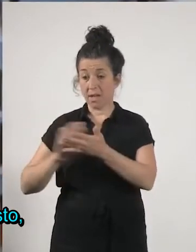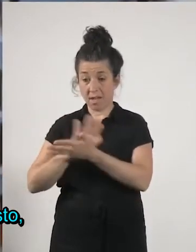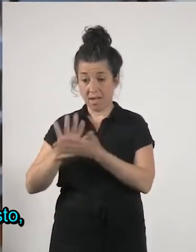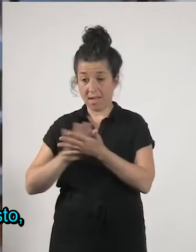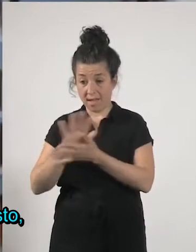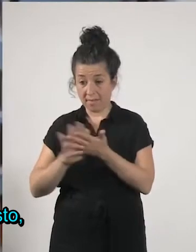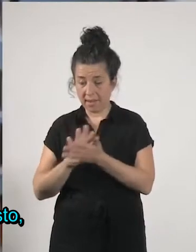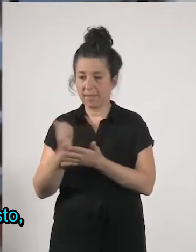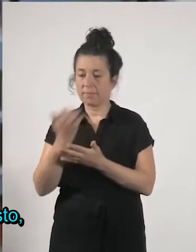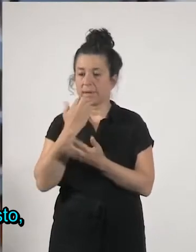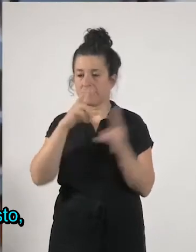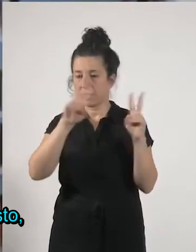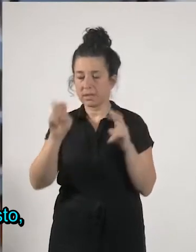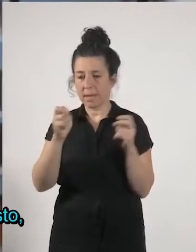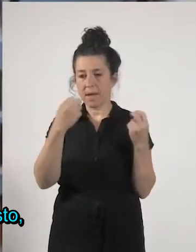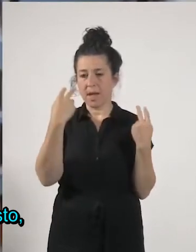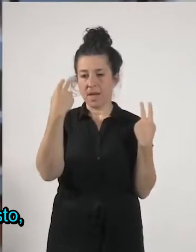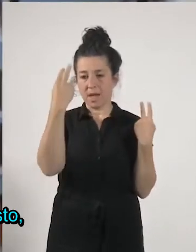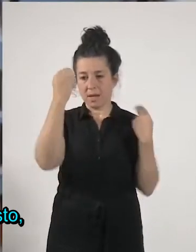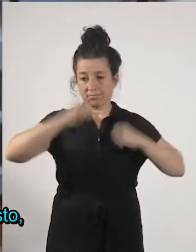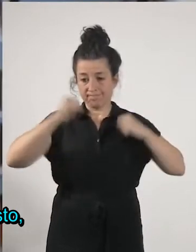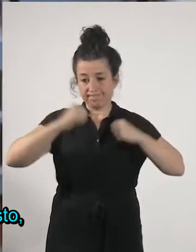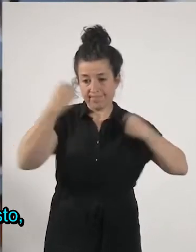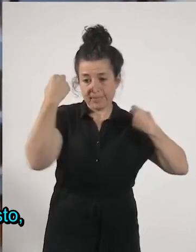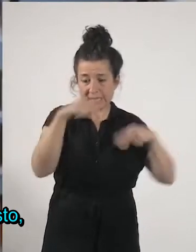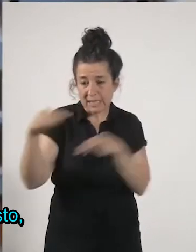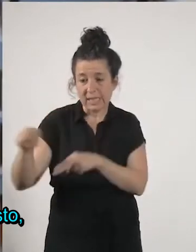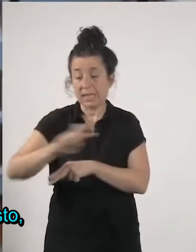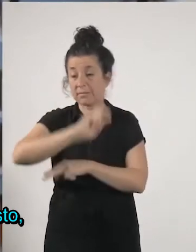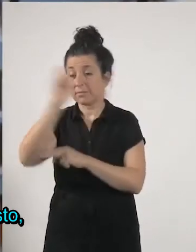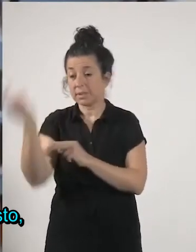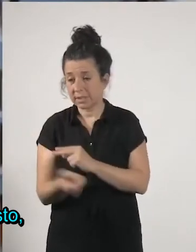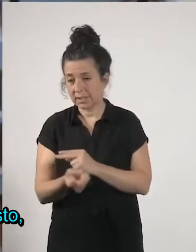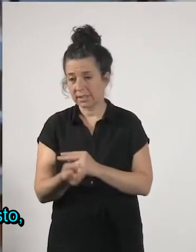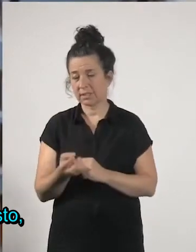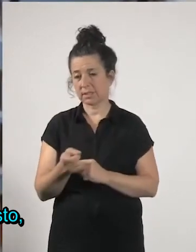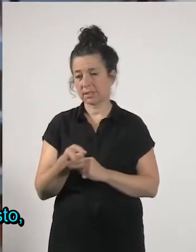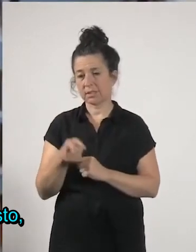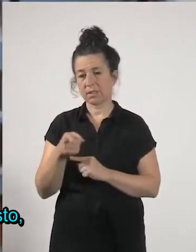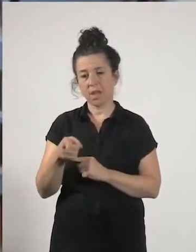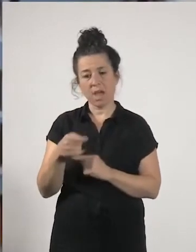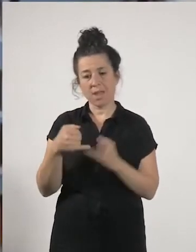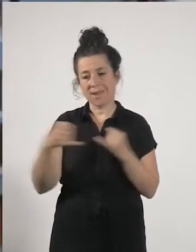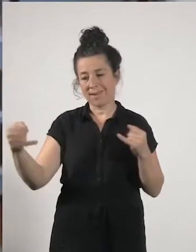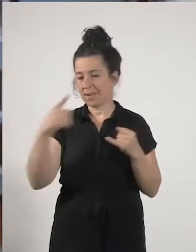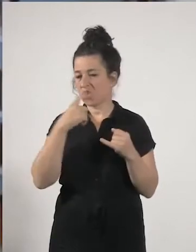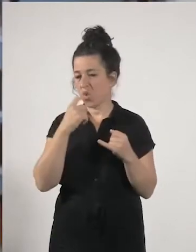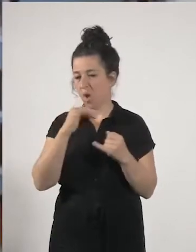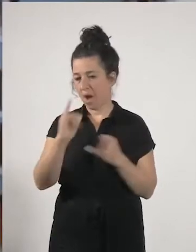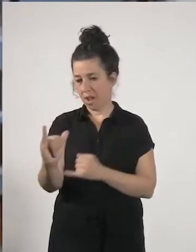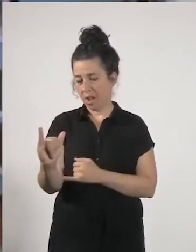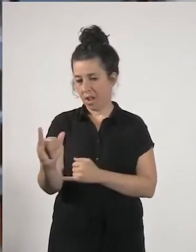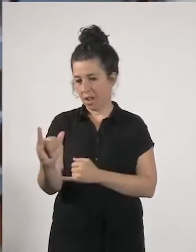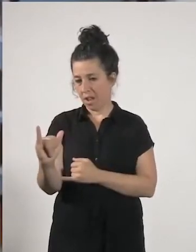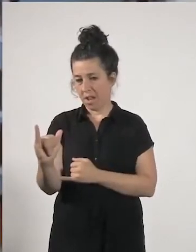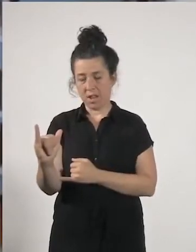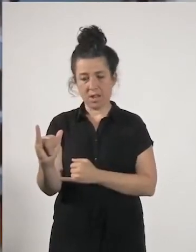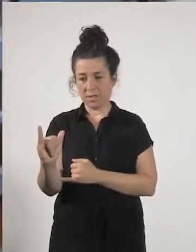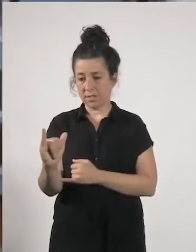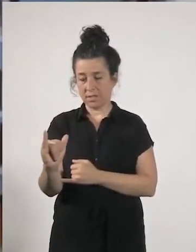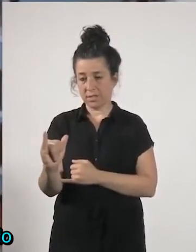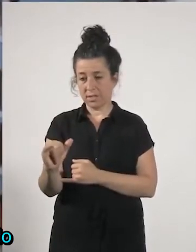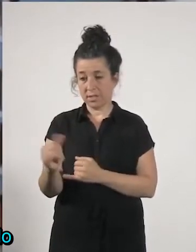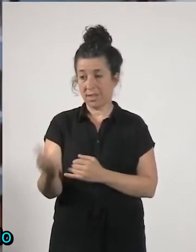residencias y todo esto pues hay líneas rojas y lo que se ha visto en la crisis